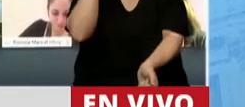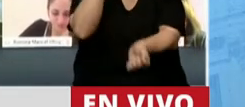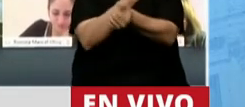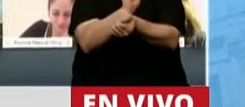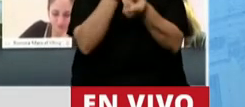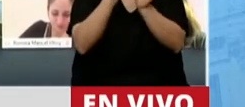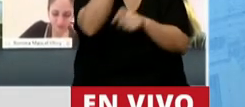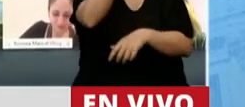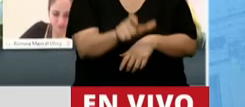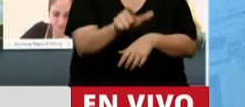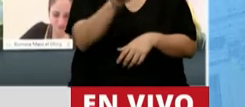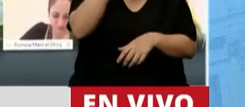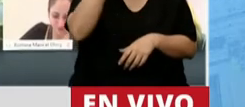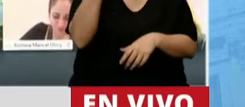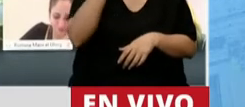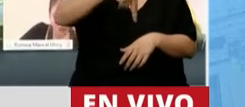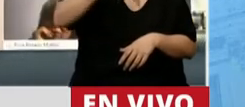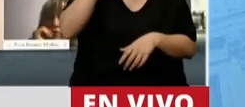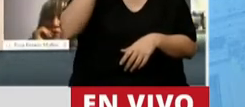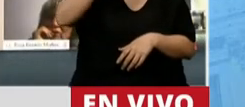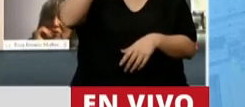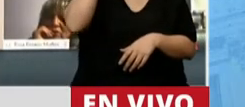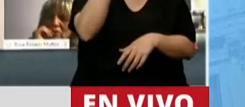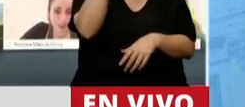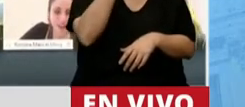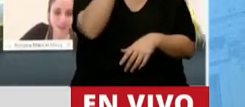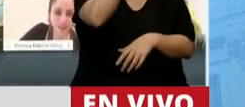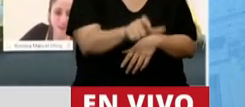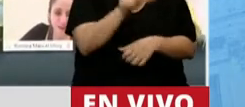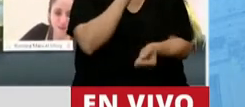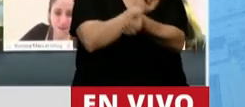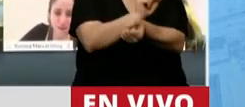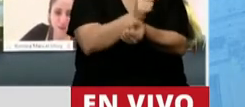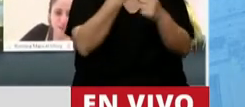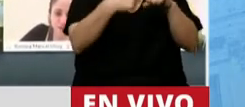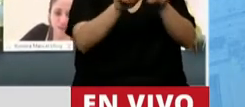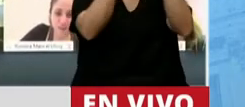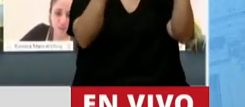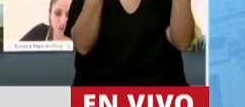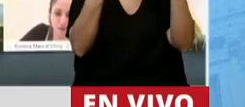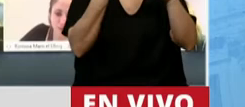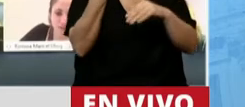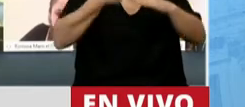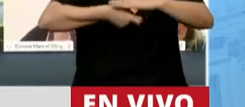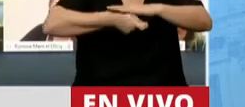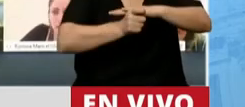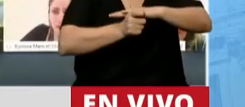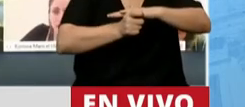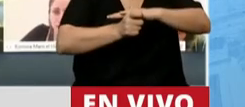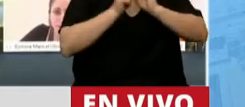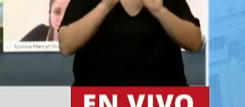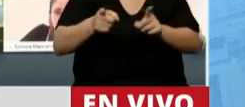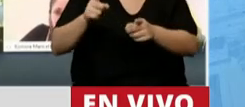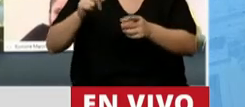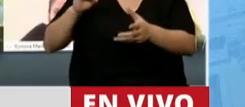Ricardo Jaime, persona condenada por corrupción y por la tragedia